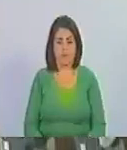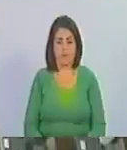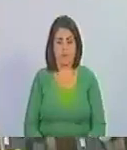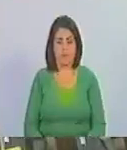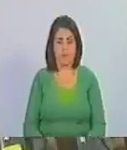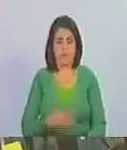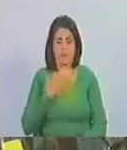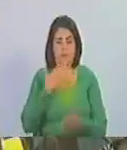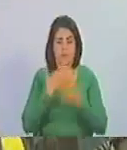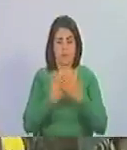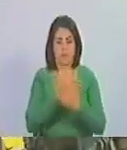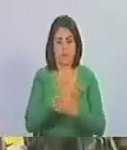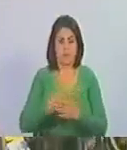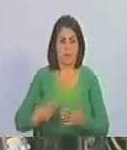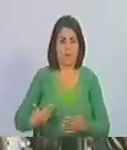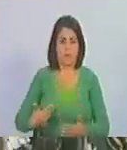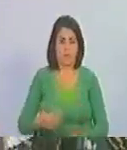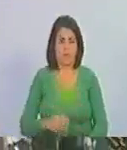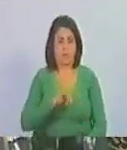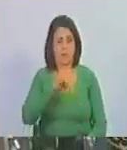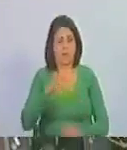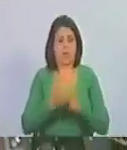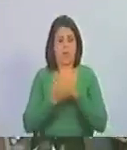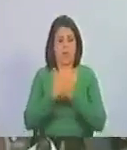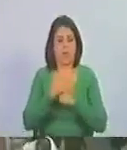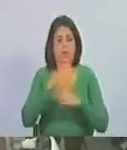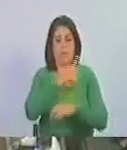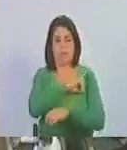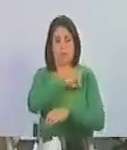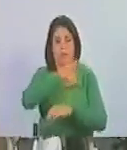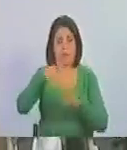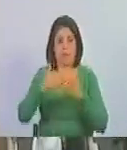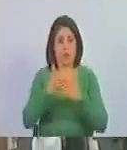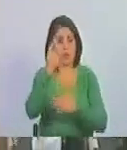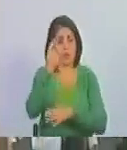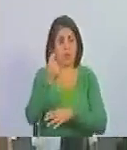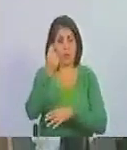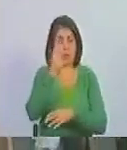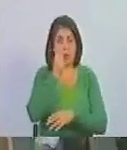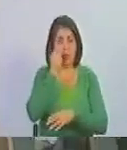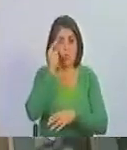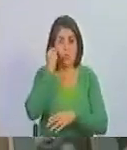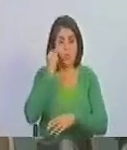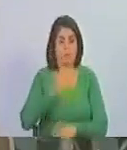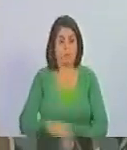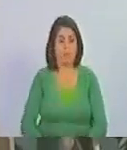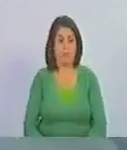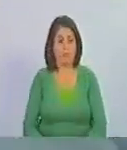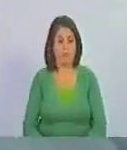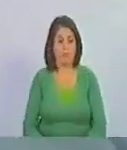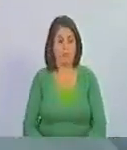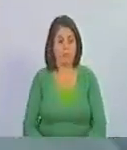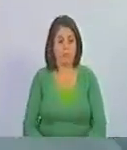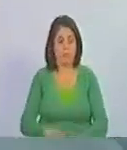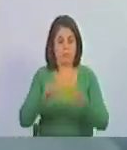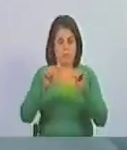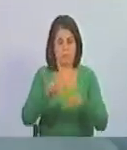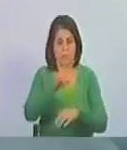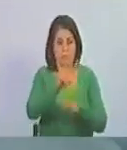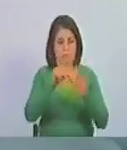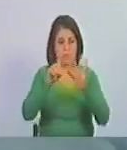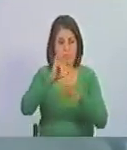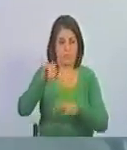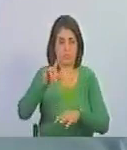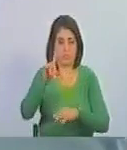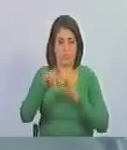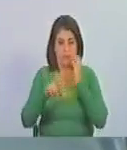Gracias, presidente. Jorge Rodríguez, Junta Directiva, estimados diputados y diputados. Hoy, 26 de